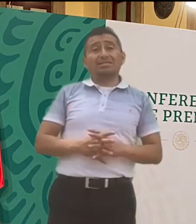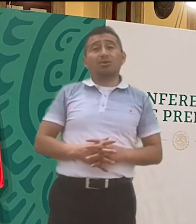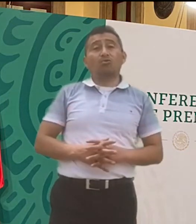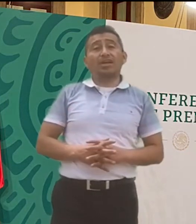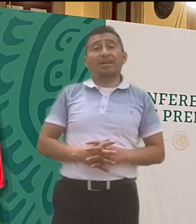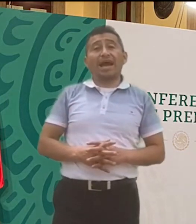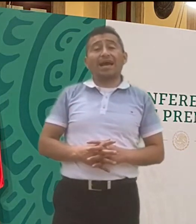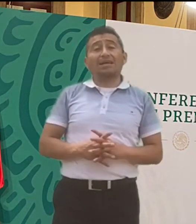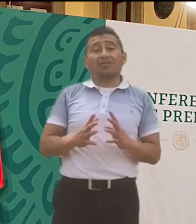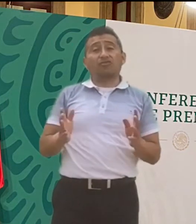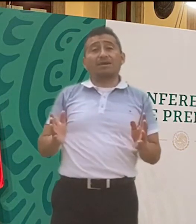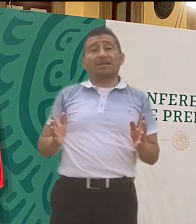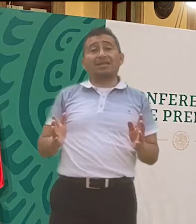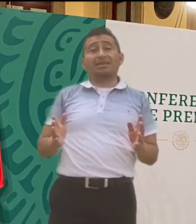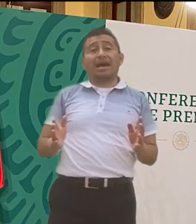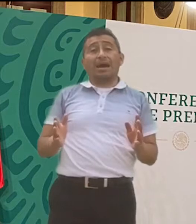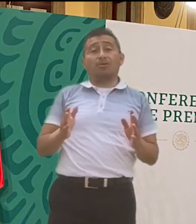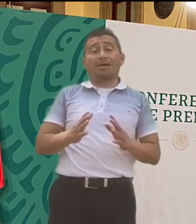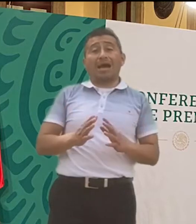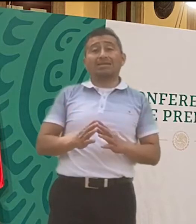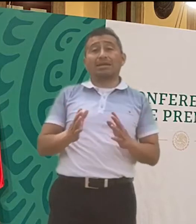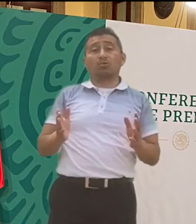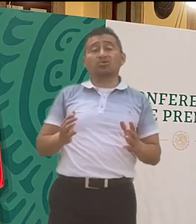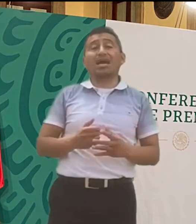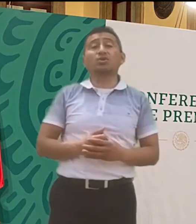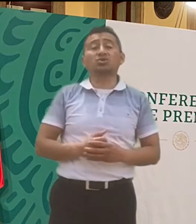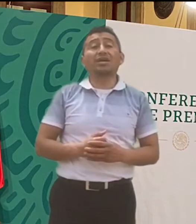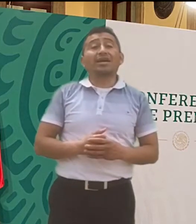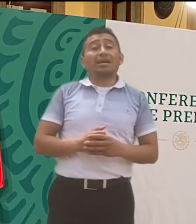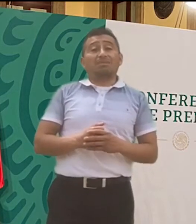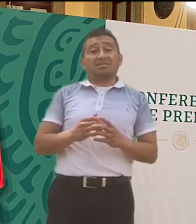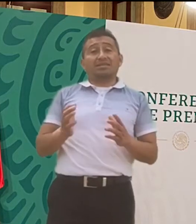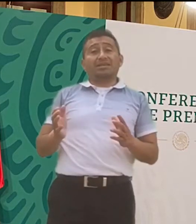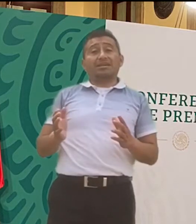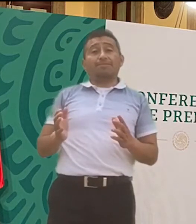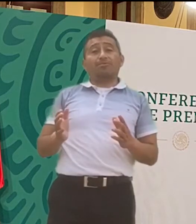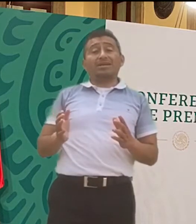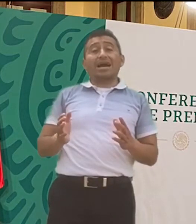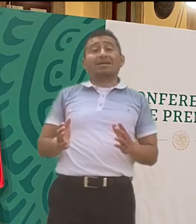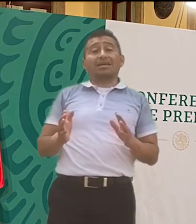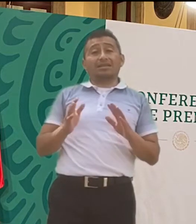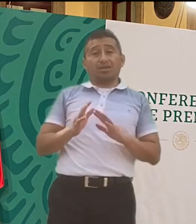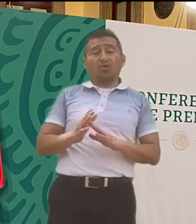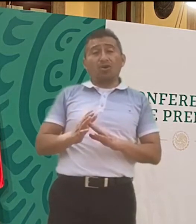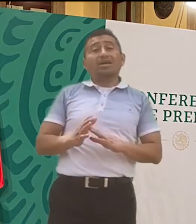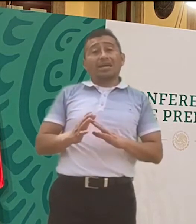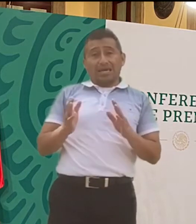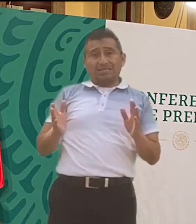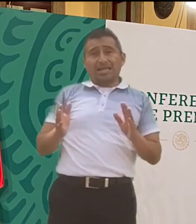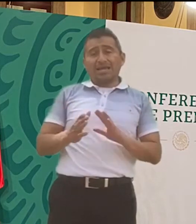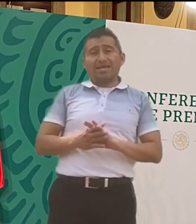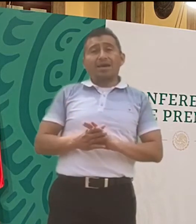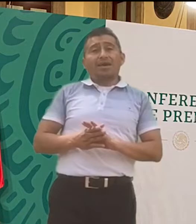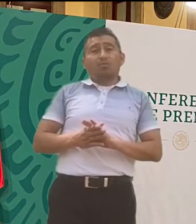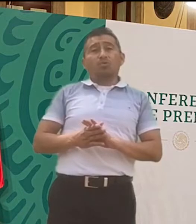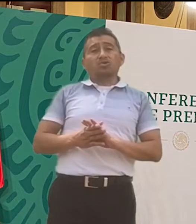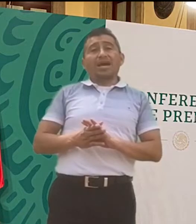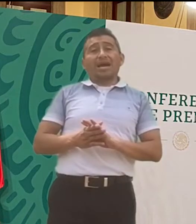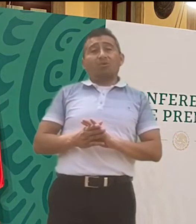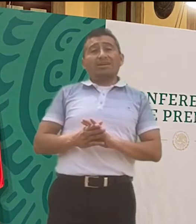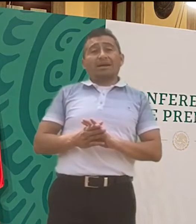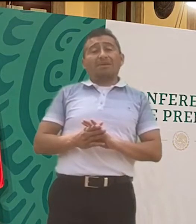que es ley secundaria a la reforma energética aprobada hace algunos años. El presidente de la república reiteró que esta ley